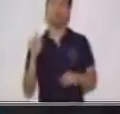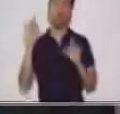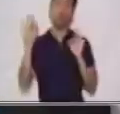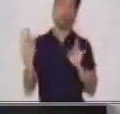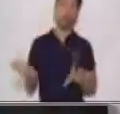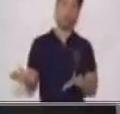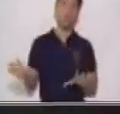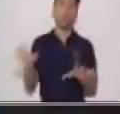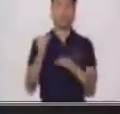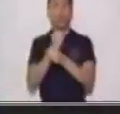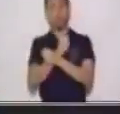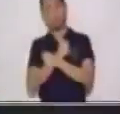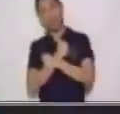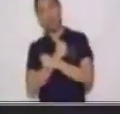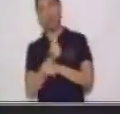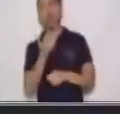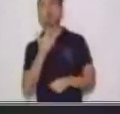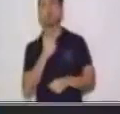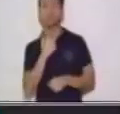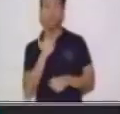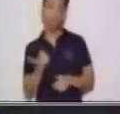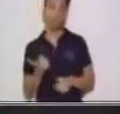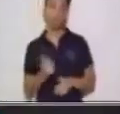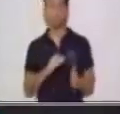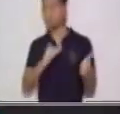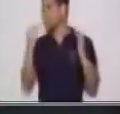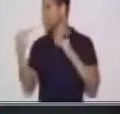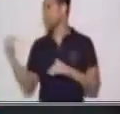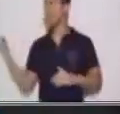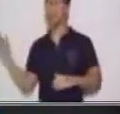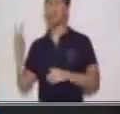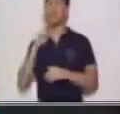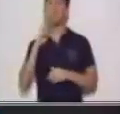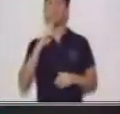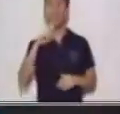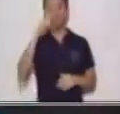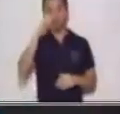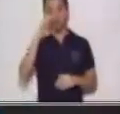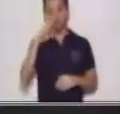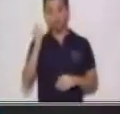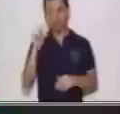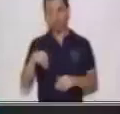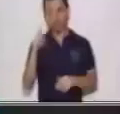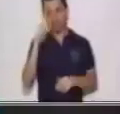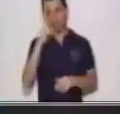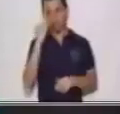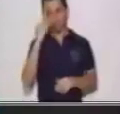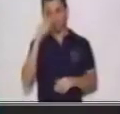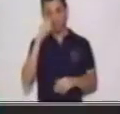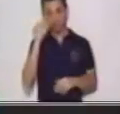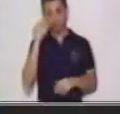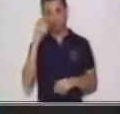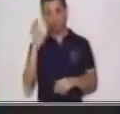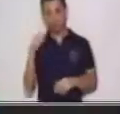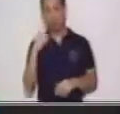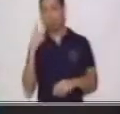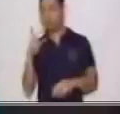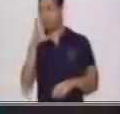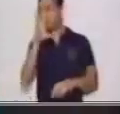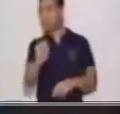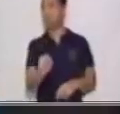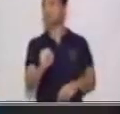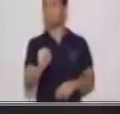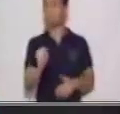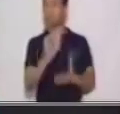gustar. Tenemos los verbos transitivos o activos, que son aquellos que van a determinar directamente